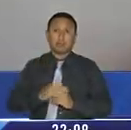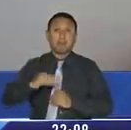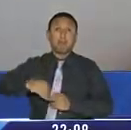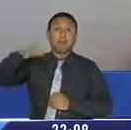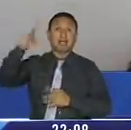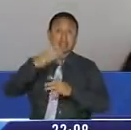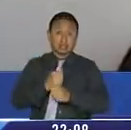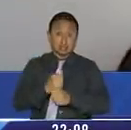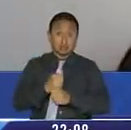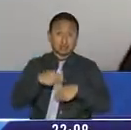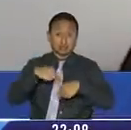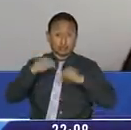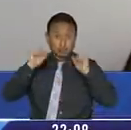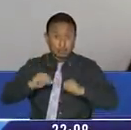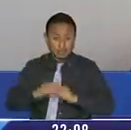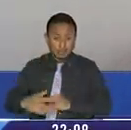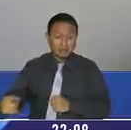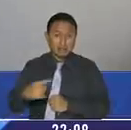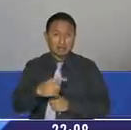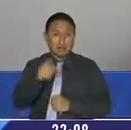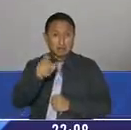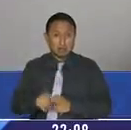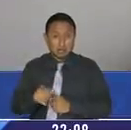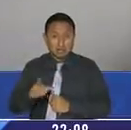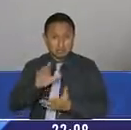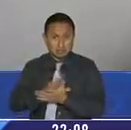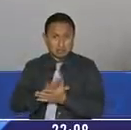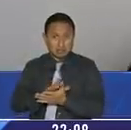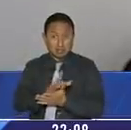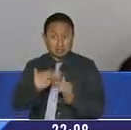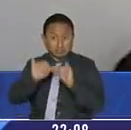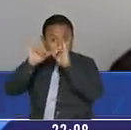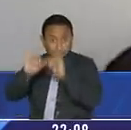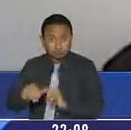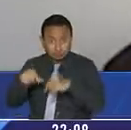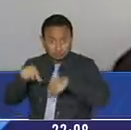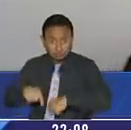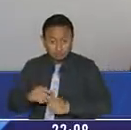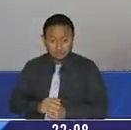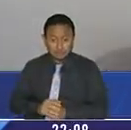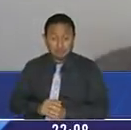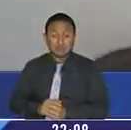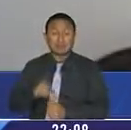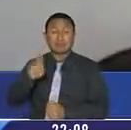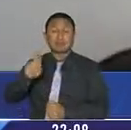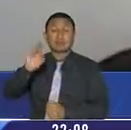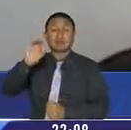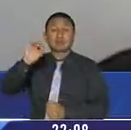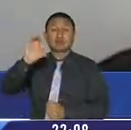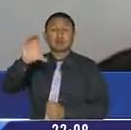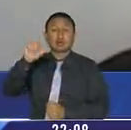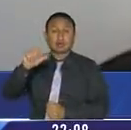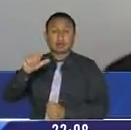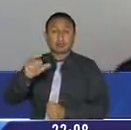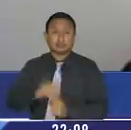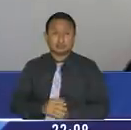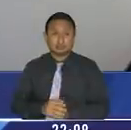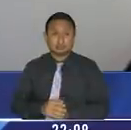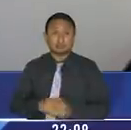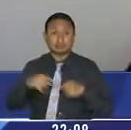máxima seguridad y se presta a las condiciones y donde debió haber permanecido el privado de libertad es La Roca. Debió ponerse